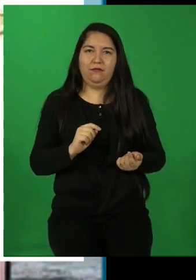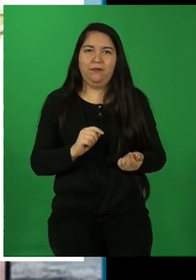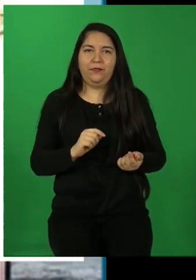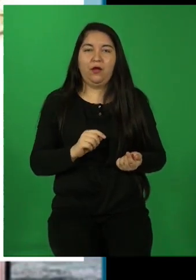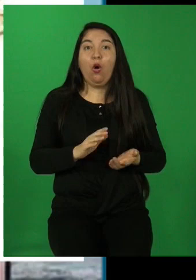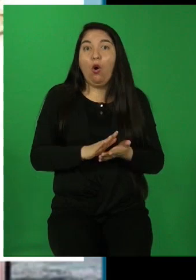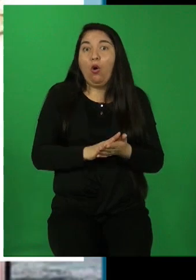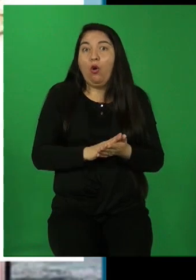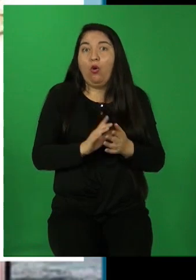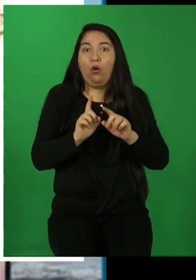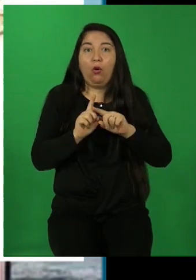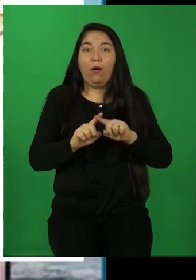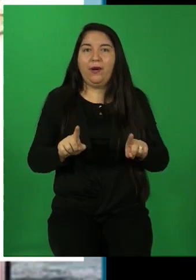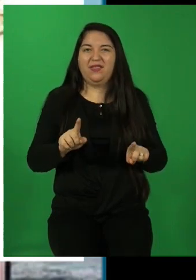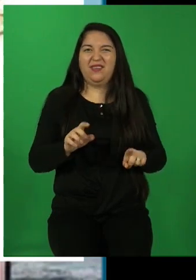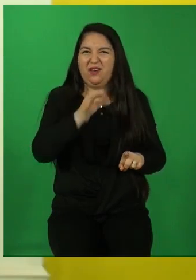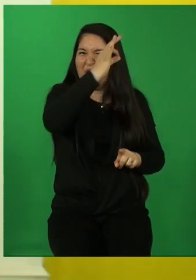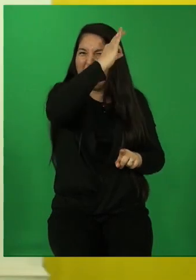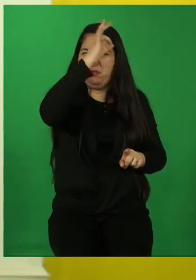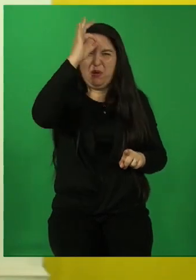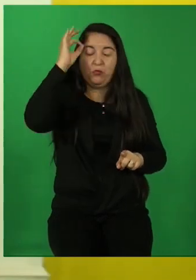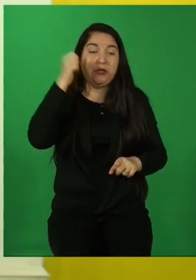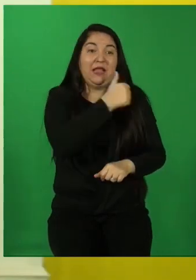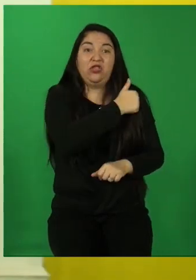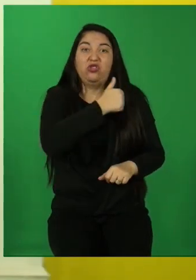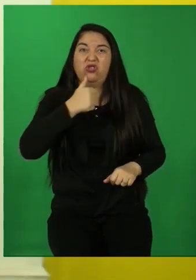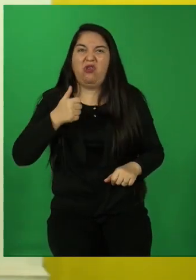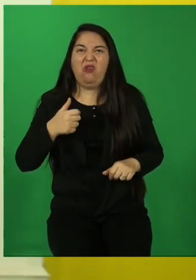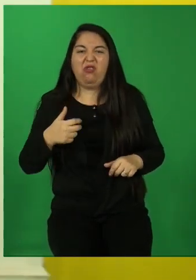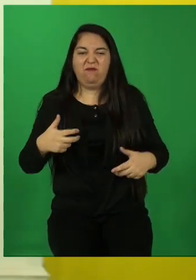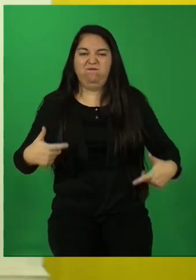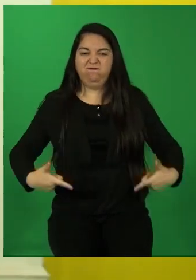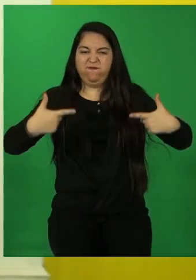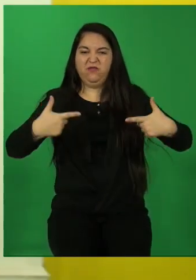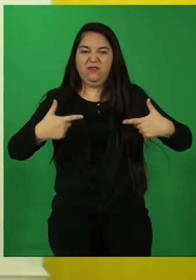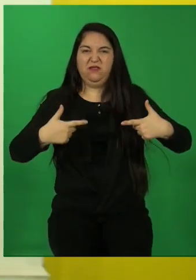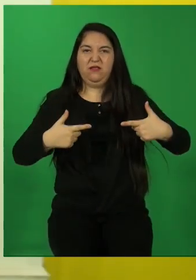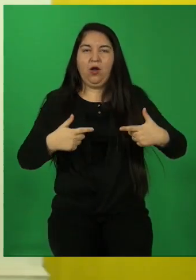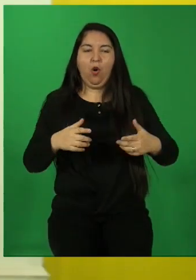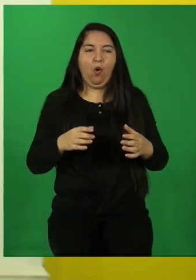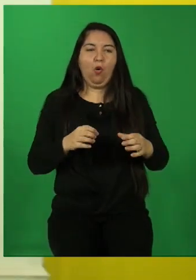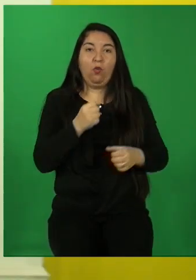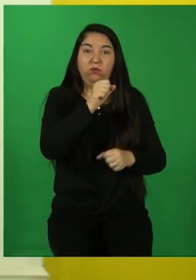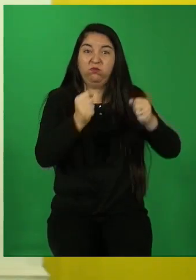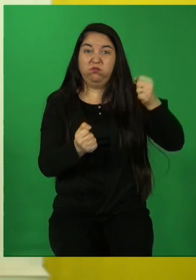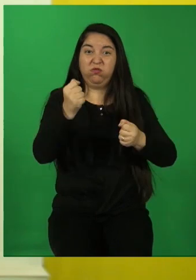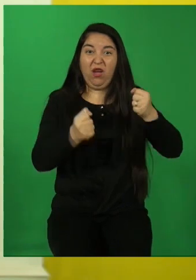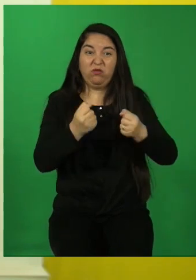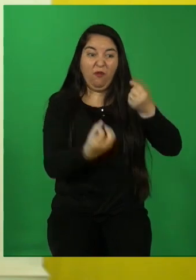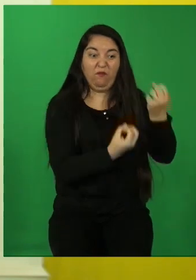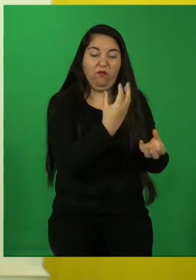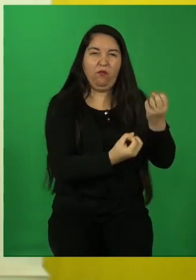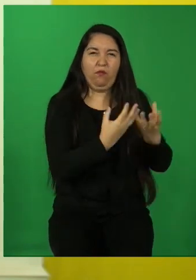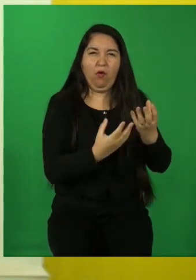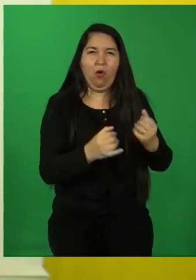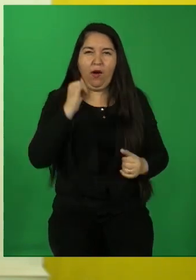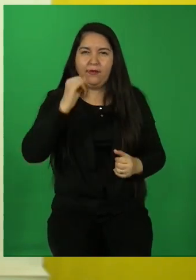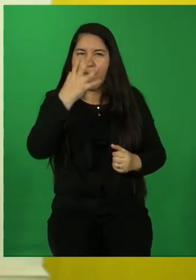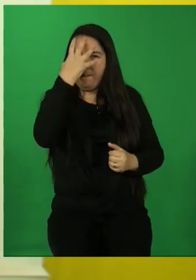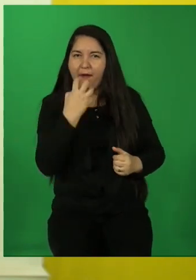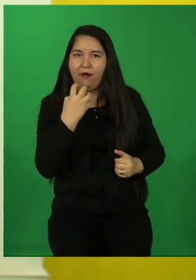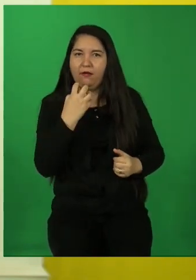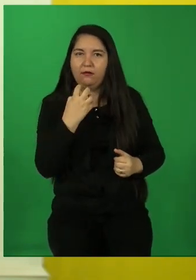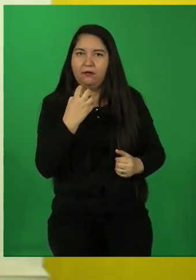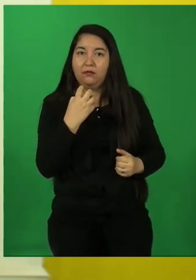mapuches son violentos y que queman vehículos y que andan por la vida enojados. No es así.